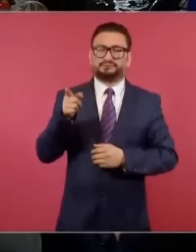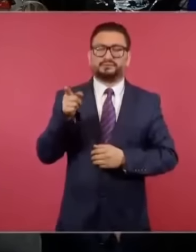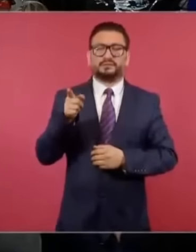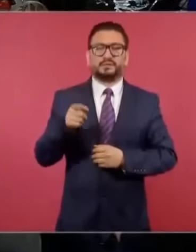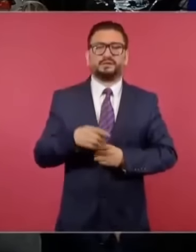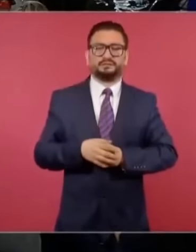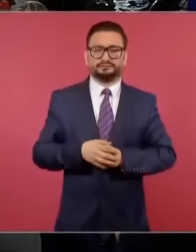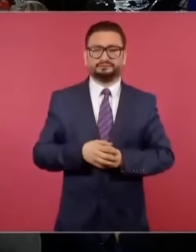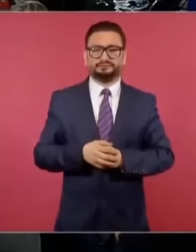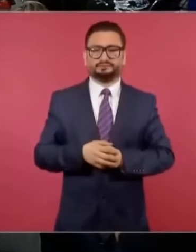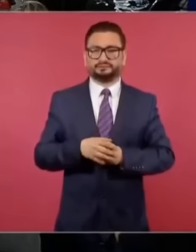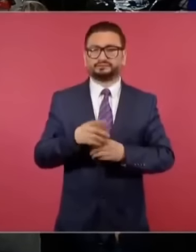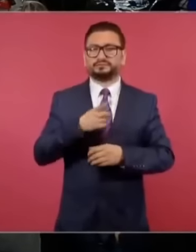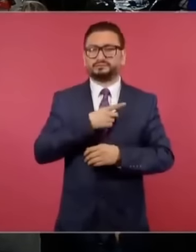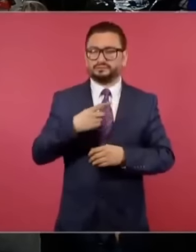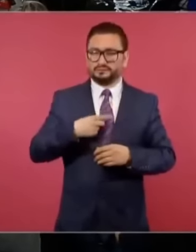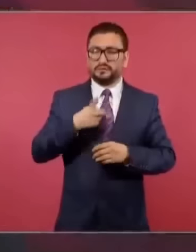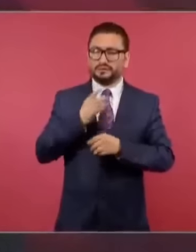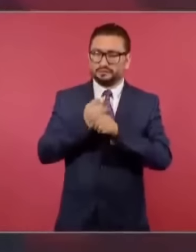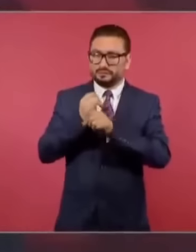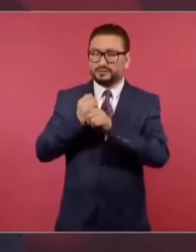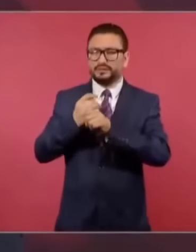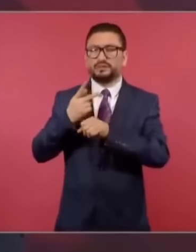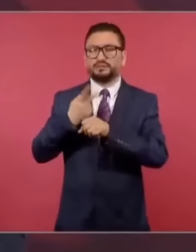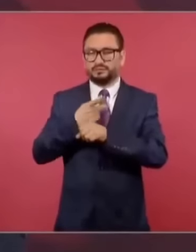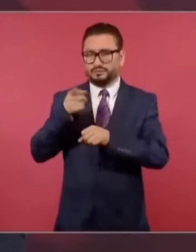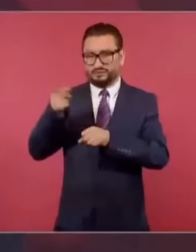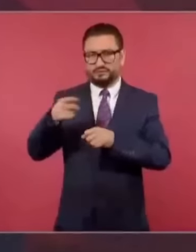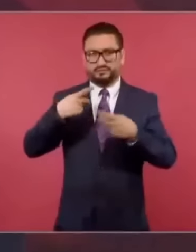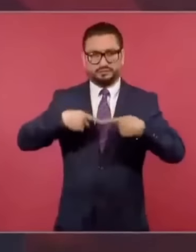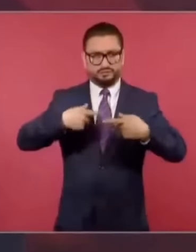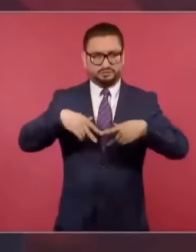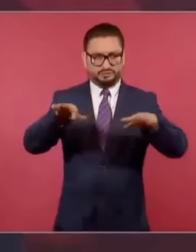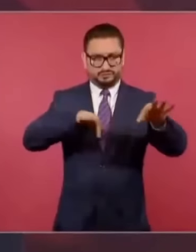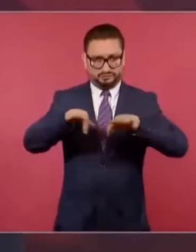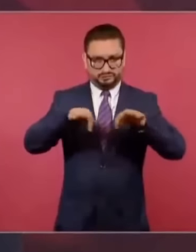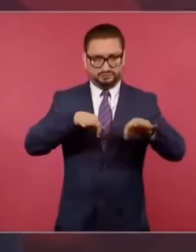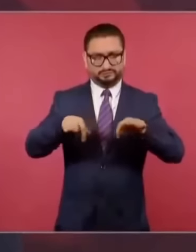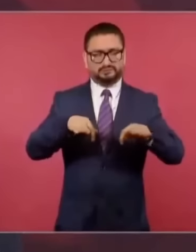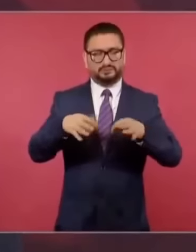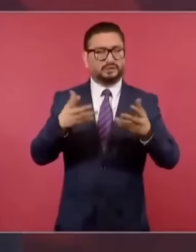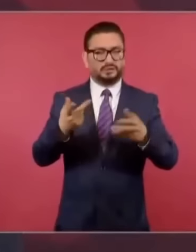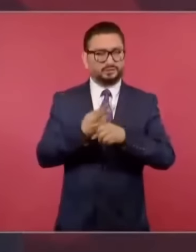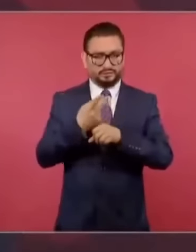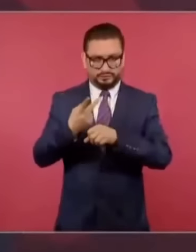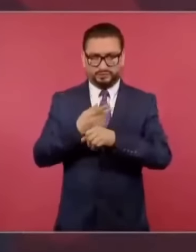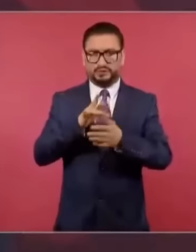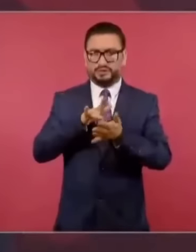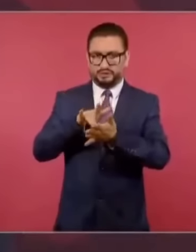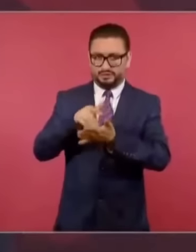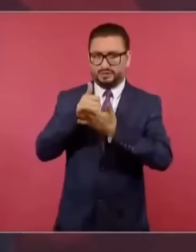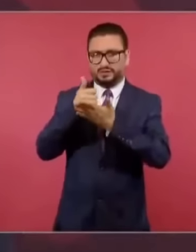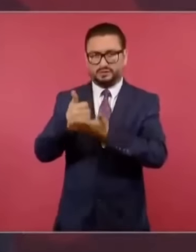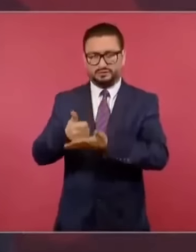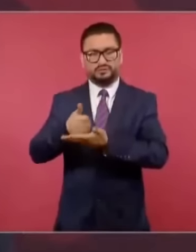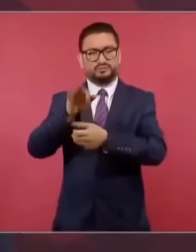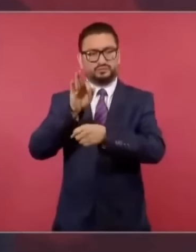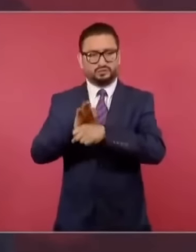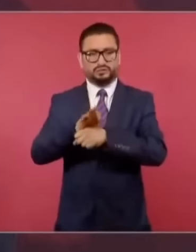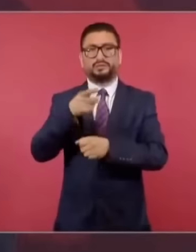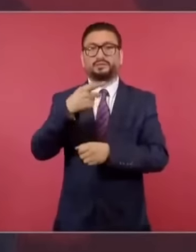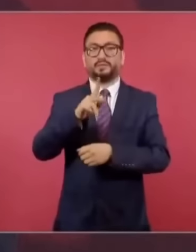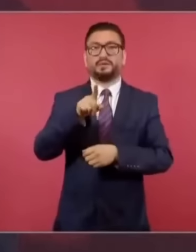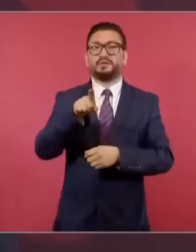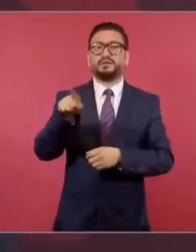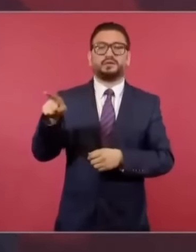lo que tiene que ver con los trabajadores, básicamente, ayudarlos, protegerlos, pero ellos